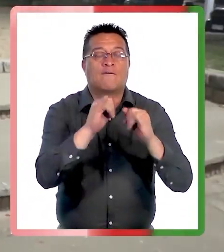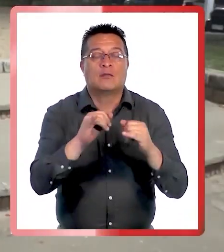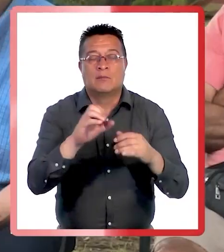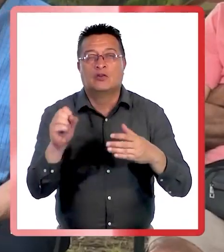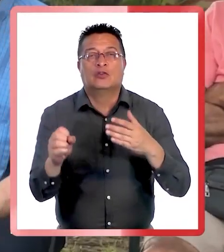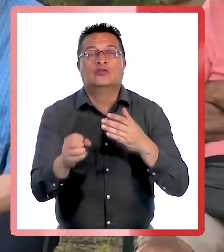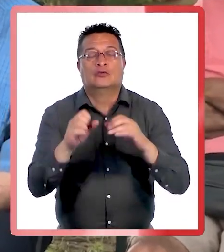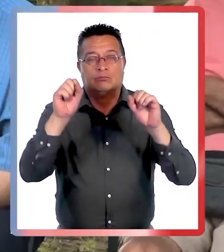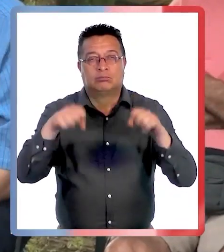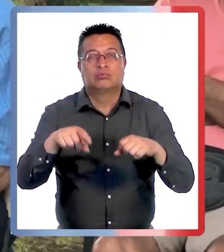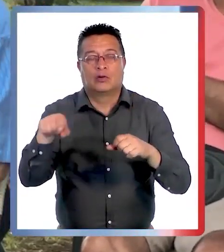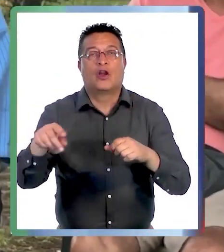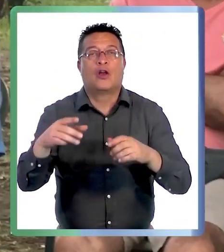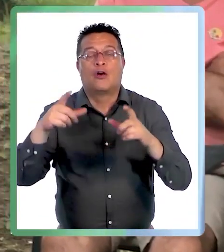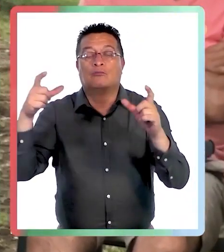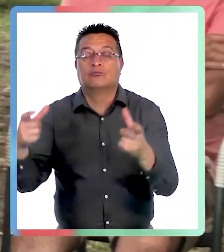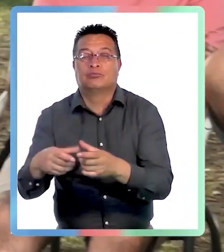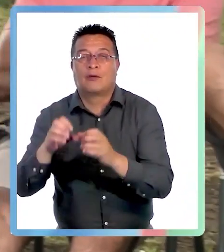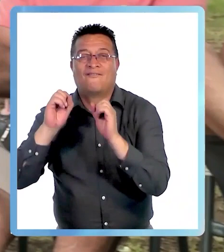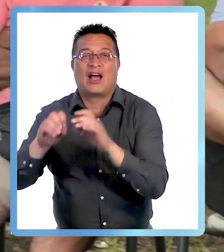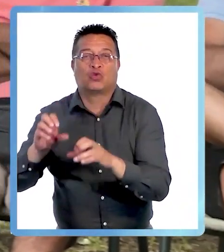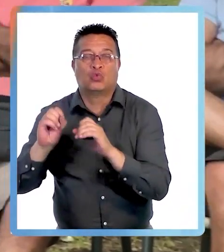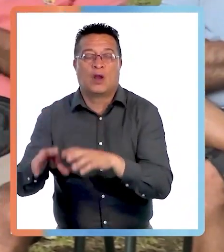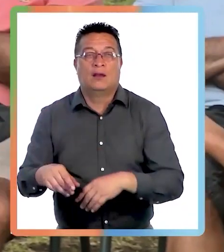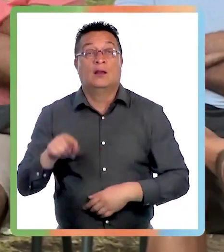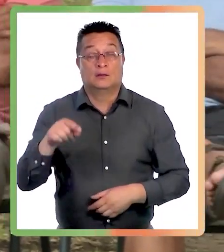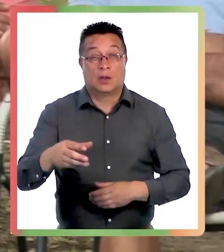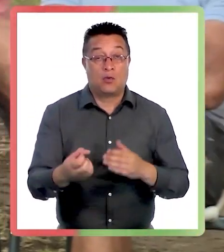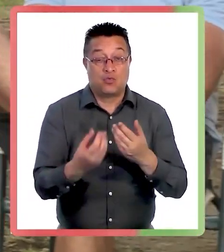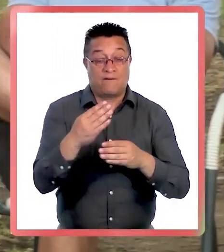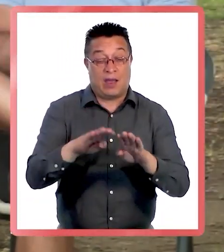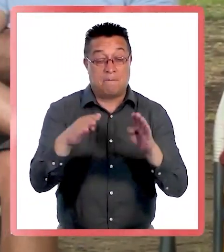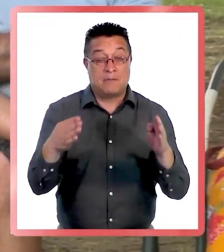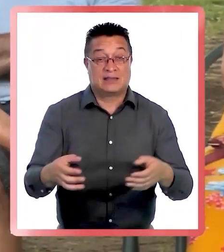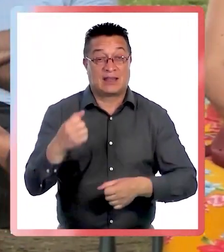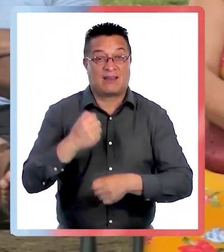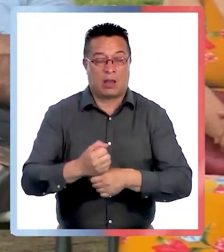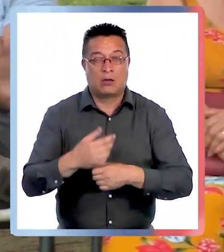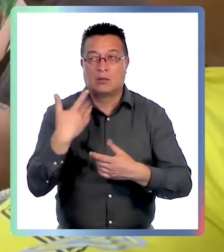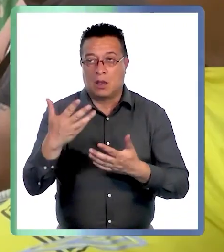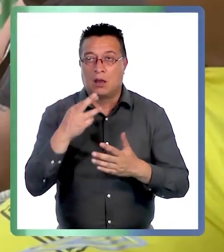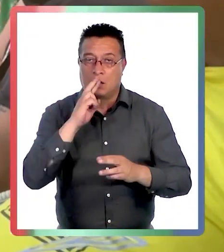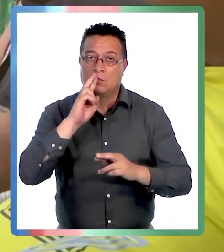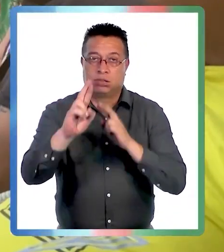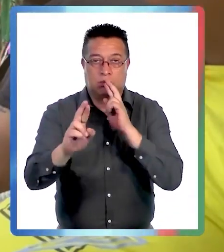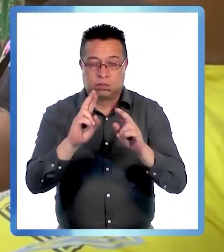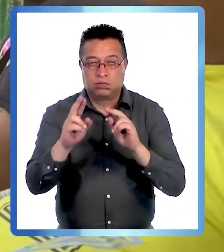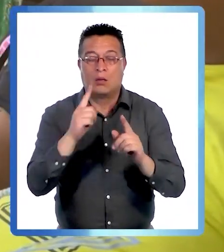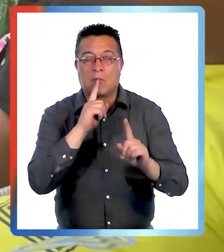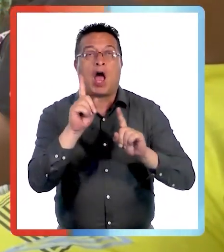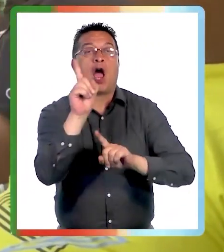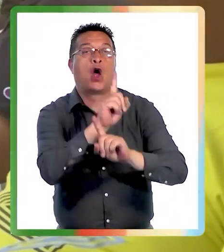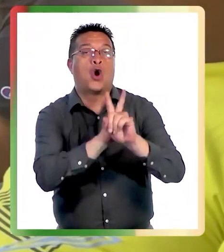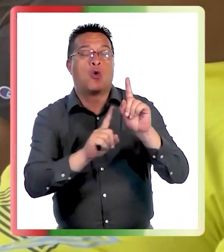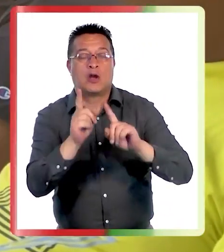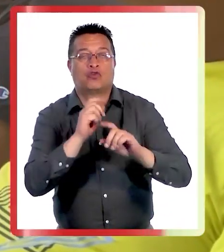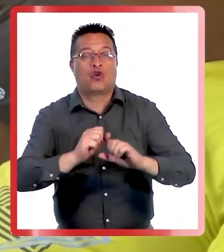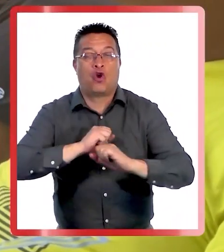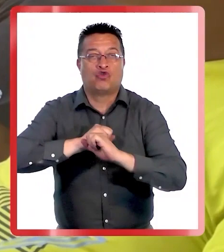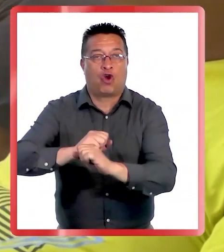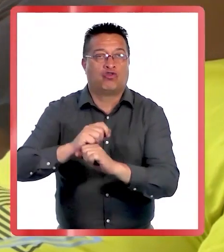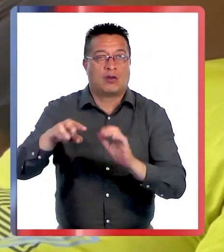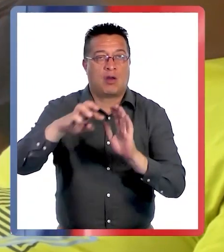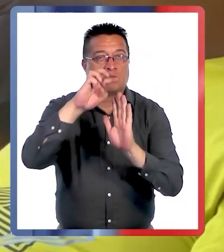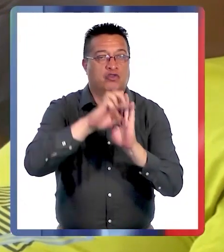al relleno sanitario. La mesa de trabajo conjunta se reactiva para accionar en el momento de presentar argumentos en contra del